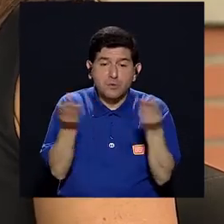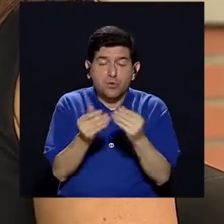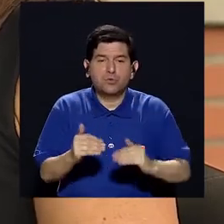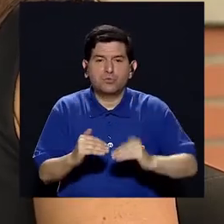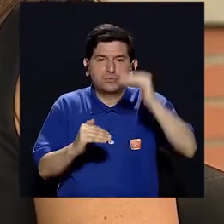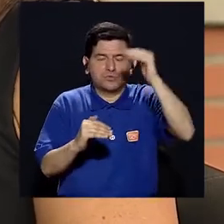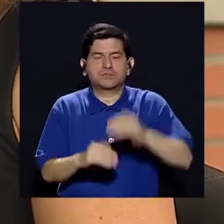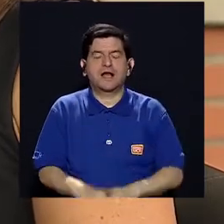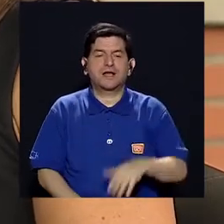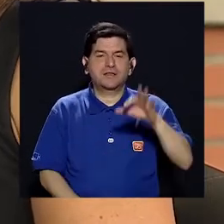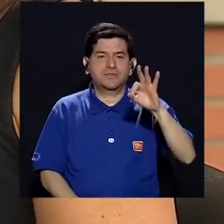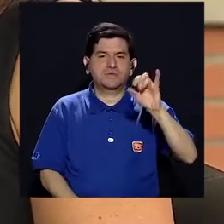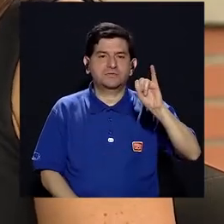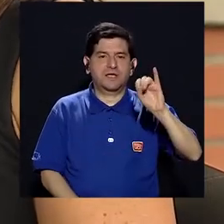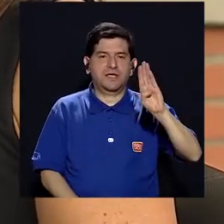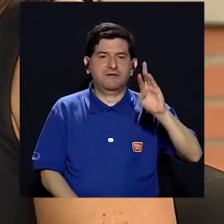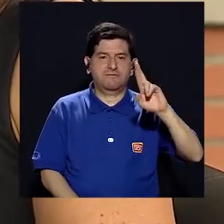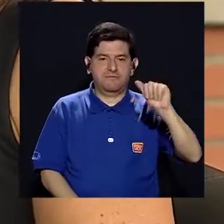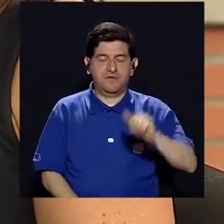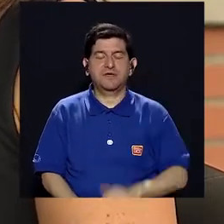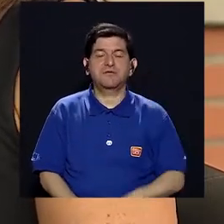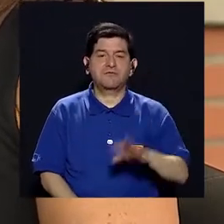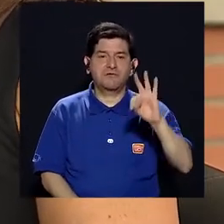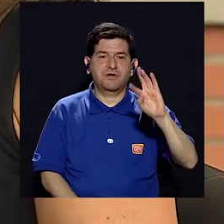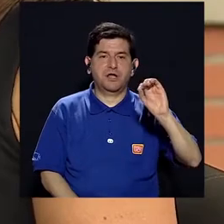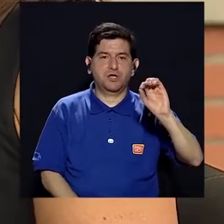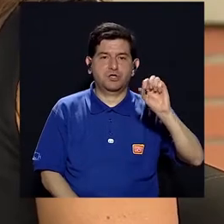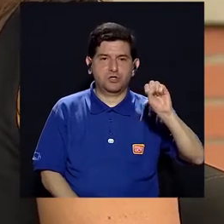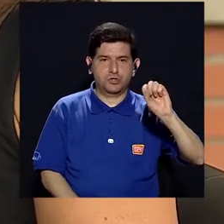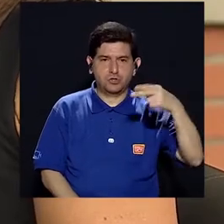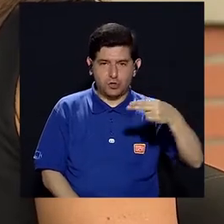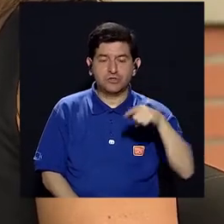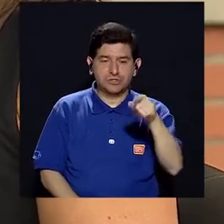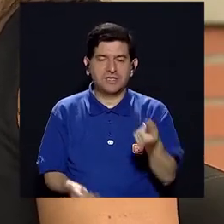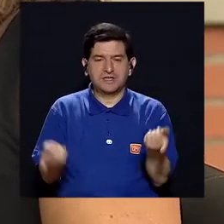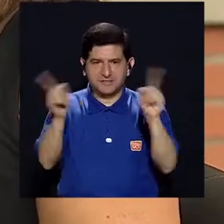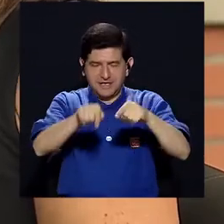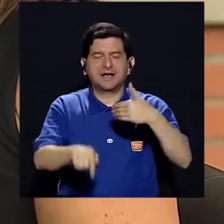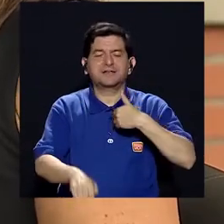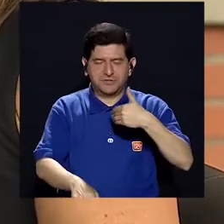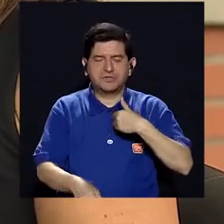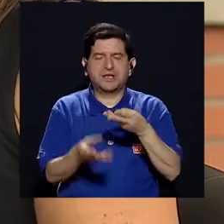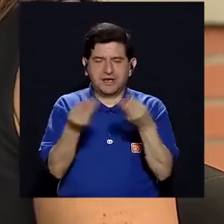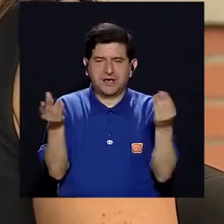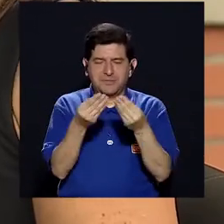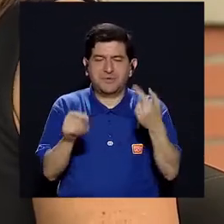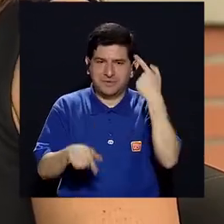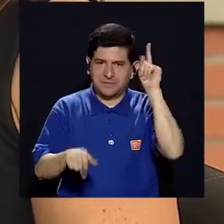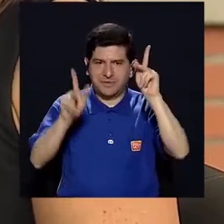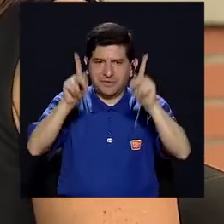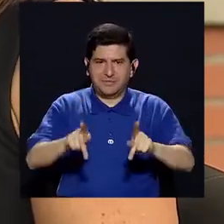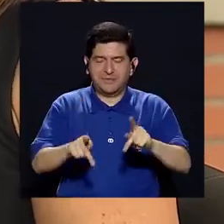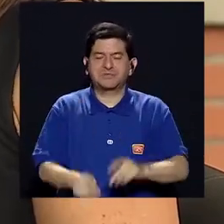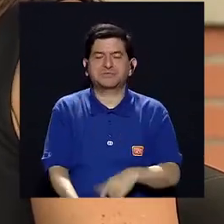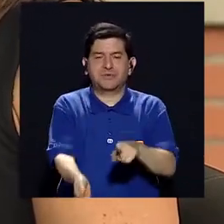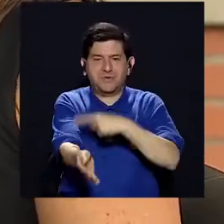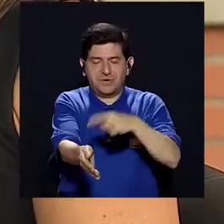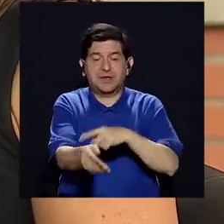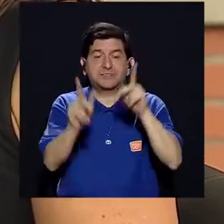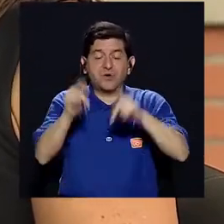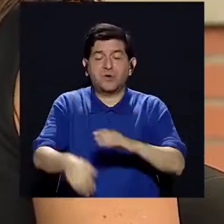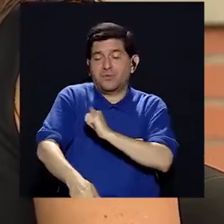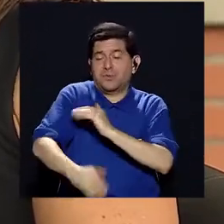que busque productos altos en fibra. Para eso, Tosh sí tiene productos sin azúcar añadida y fuente de fibra, que es lo que no le recomienda un diabético. Luego, personas